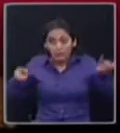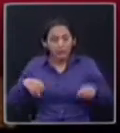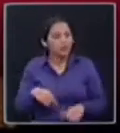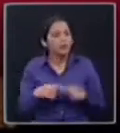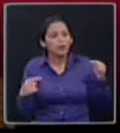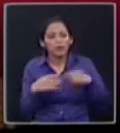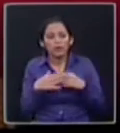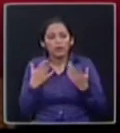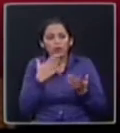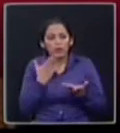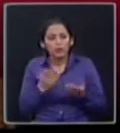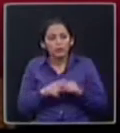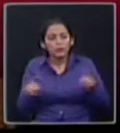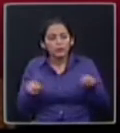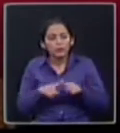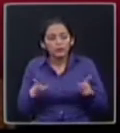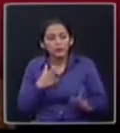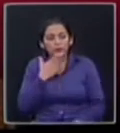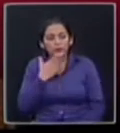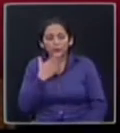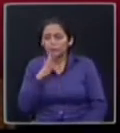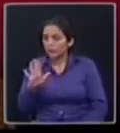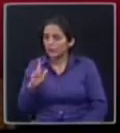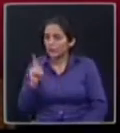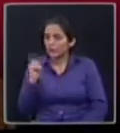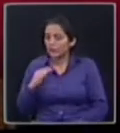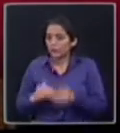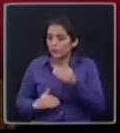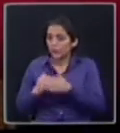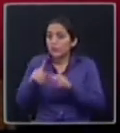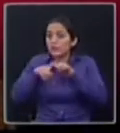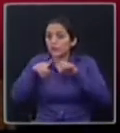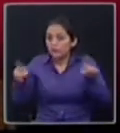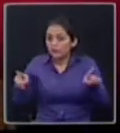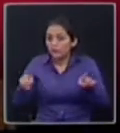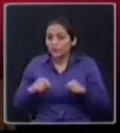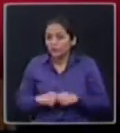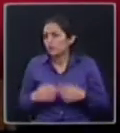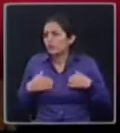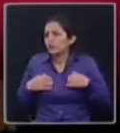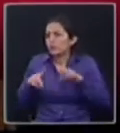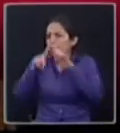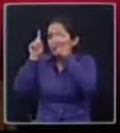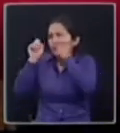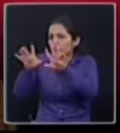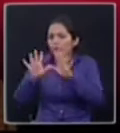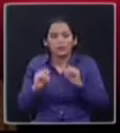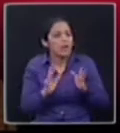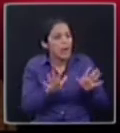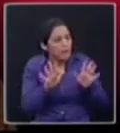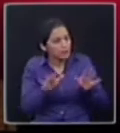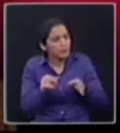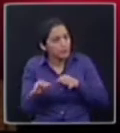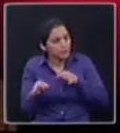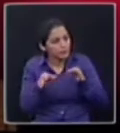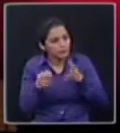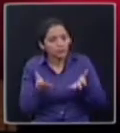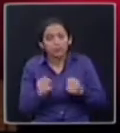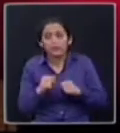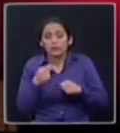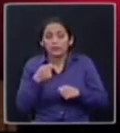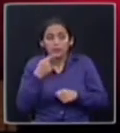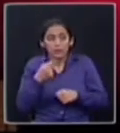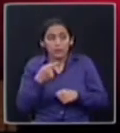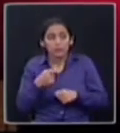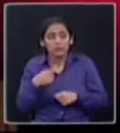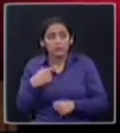respete el debido proceso. Existe un procedimiento totalmente diferente en el artículo 129 para el tratamiento de un juicio político